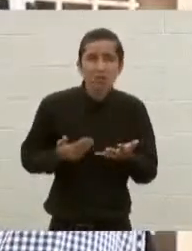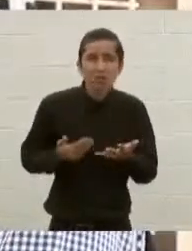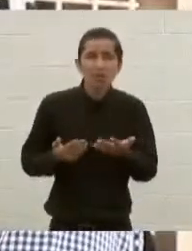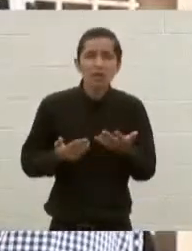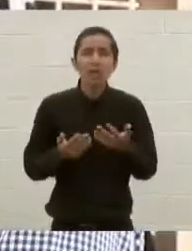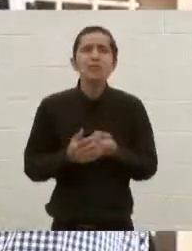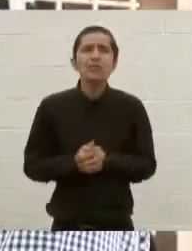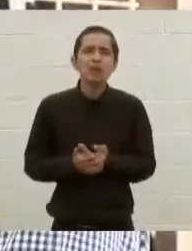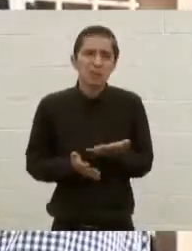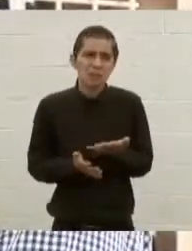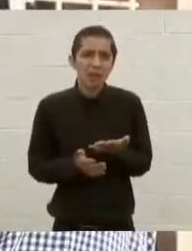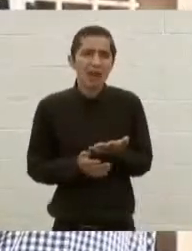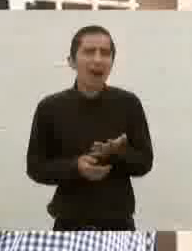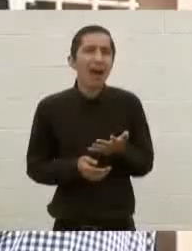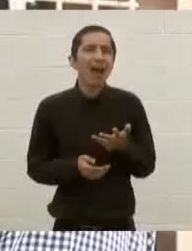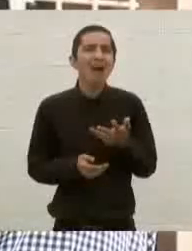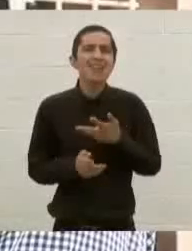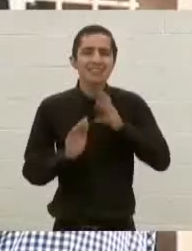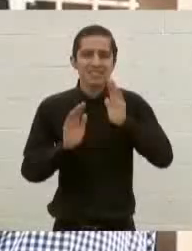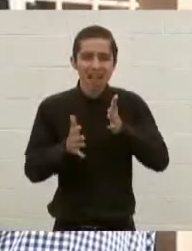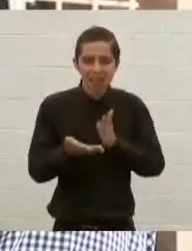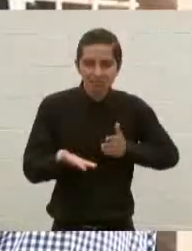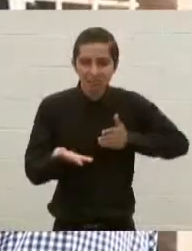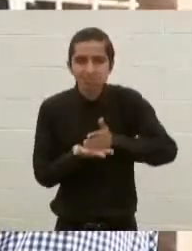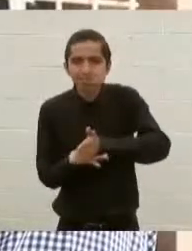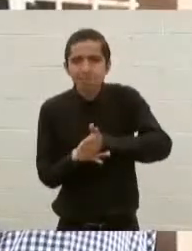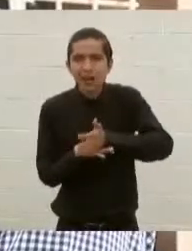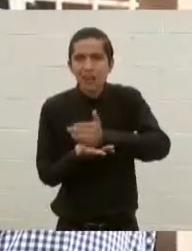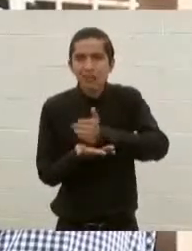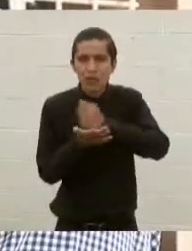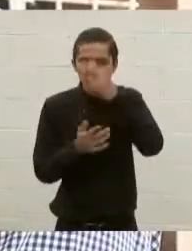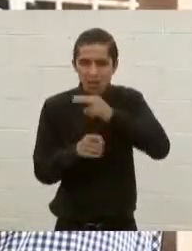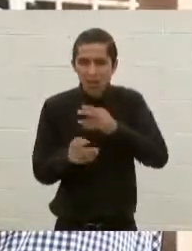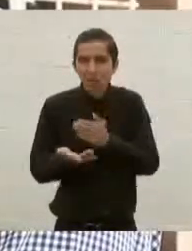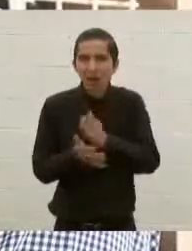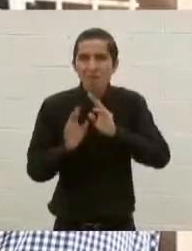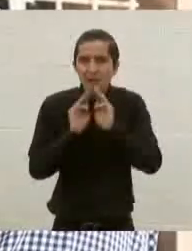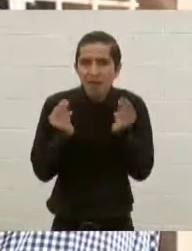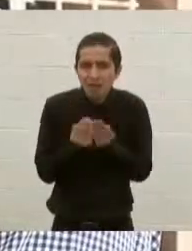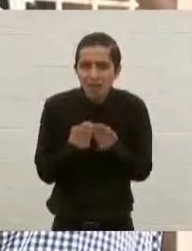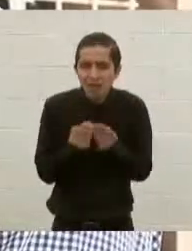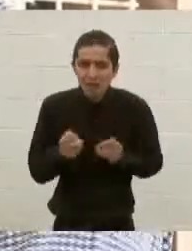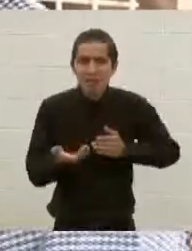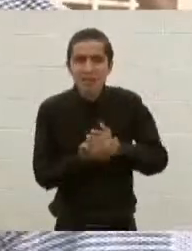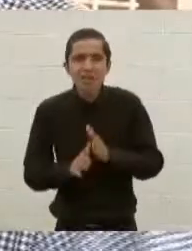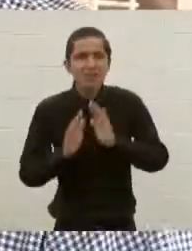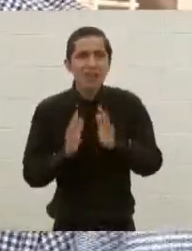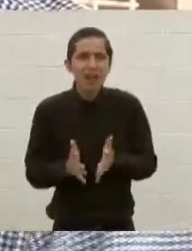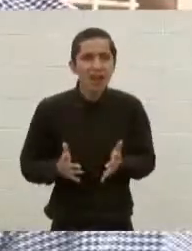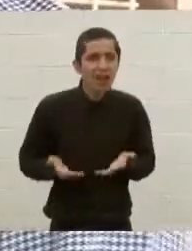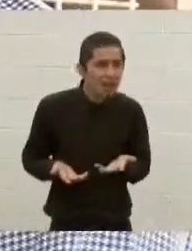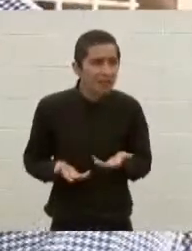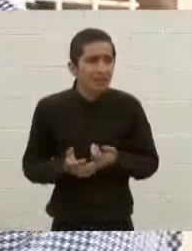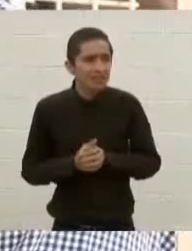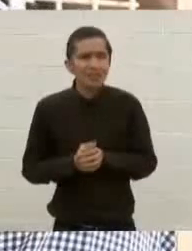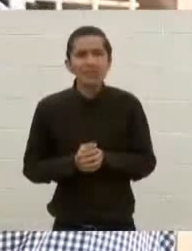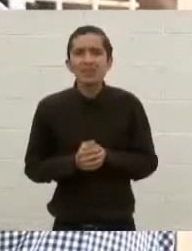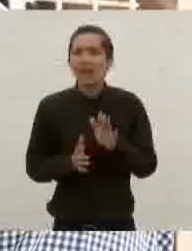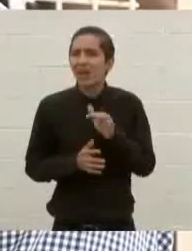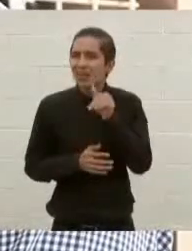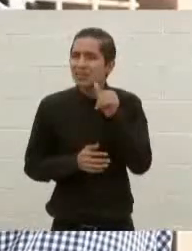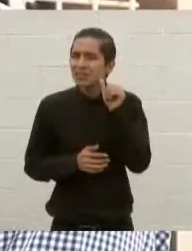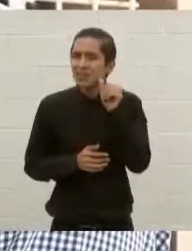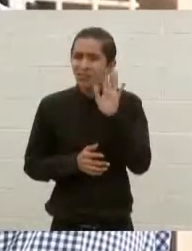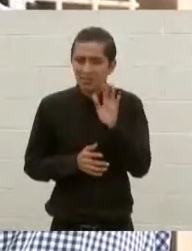puede concluir de que sí ya llegaron a la Ciudad de México estos cárteles? Es más, ¿nos podría usted dar un mapa como lo que sucedió ayer